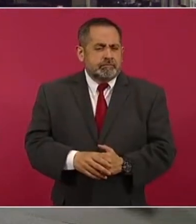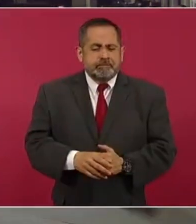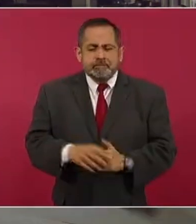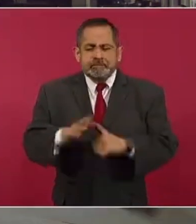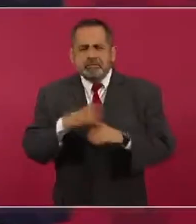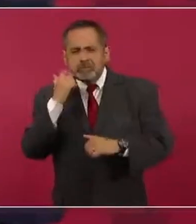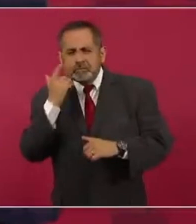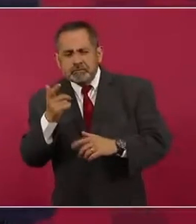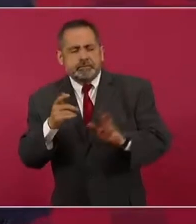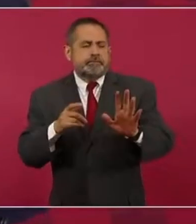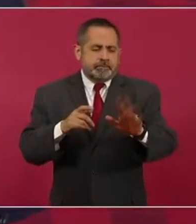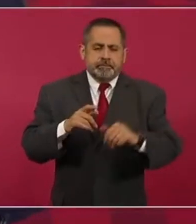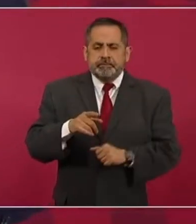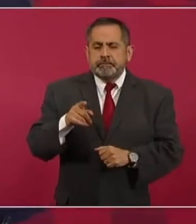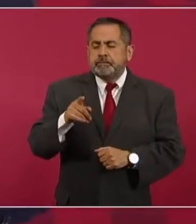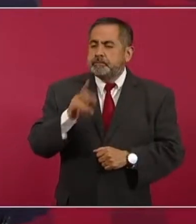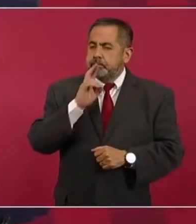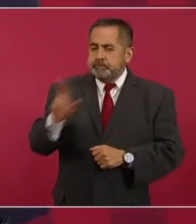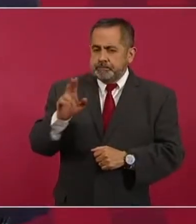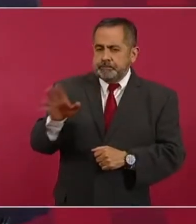muy